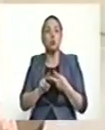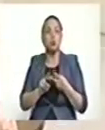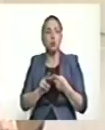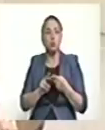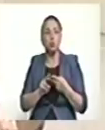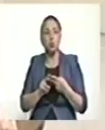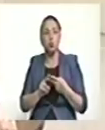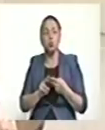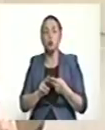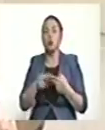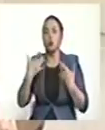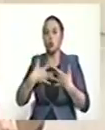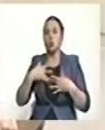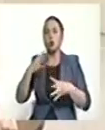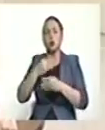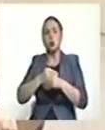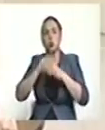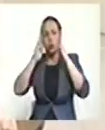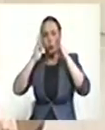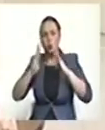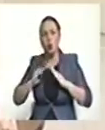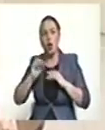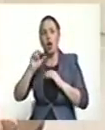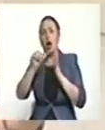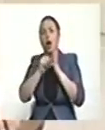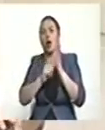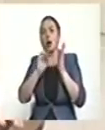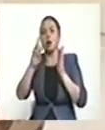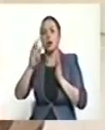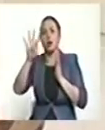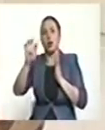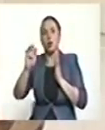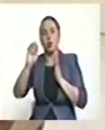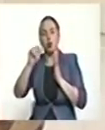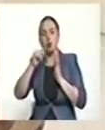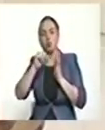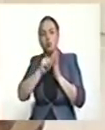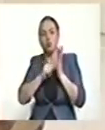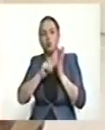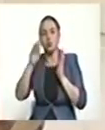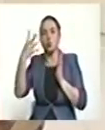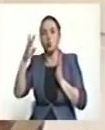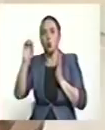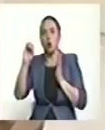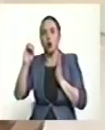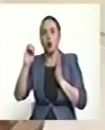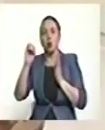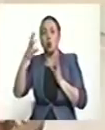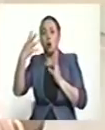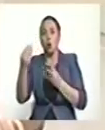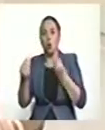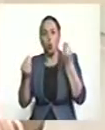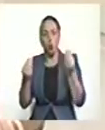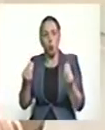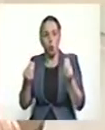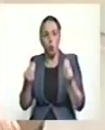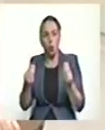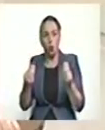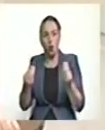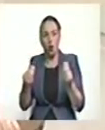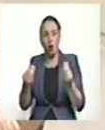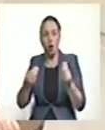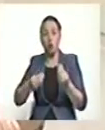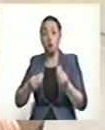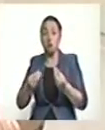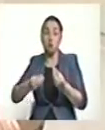Me llama la atención, por ejemplo, esto, artículo 39, artículo 40. Se les habla de grupos insurgentes y, de nuevo, grupos rebeldes.